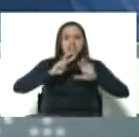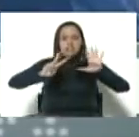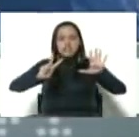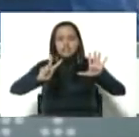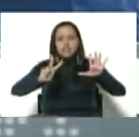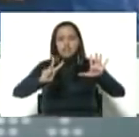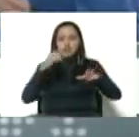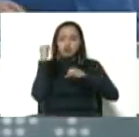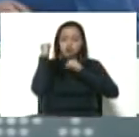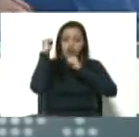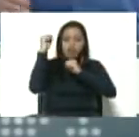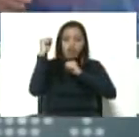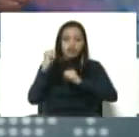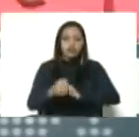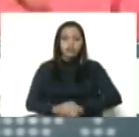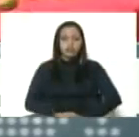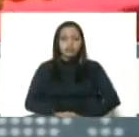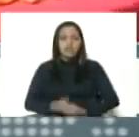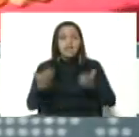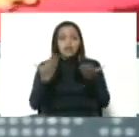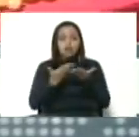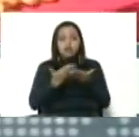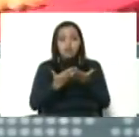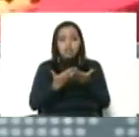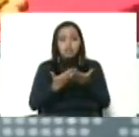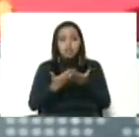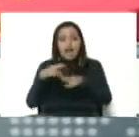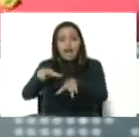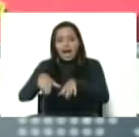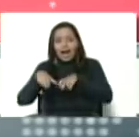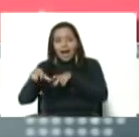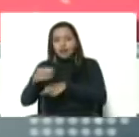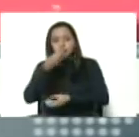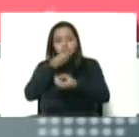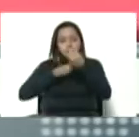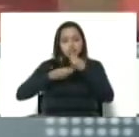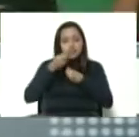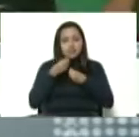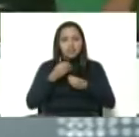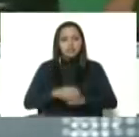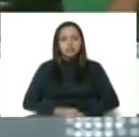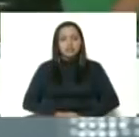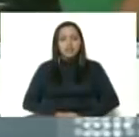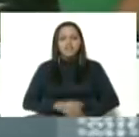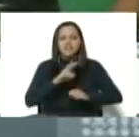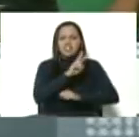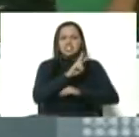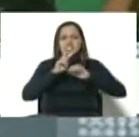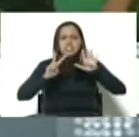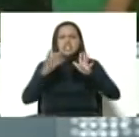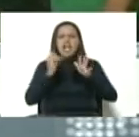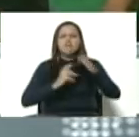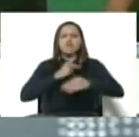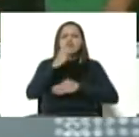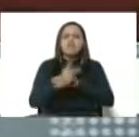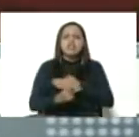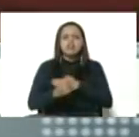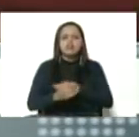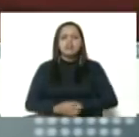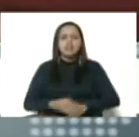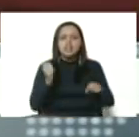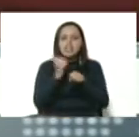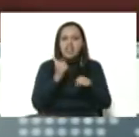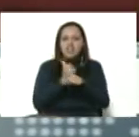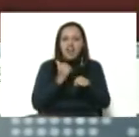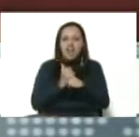triunfadores que están estudiando agroalimentaria aquí en Suata, los 27 tienen proyectos productivos con